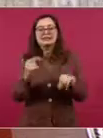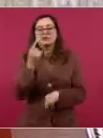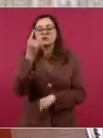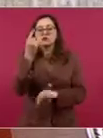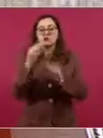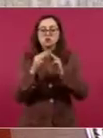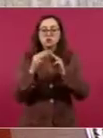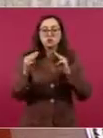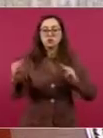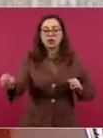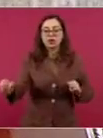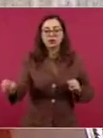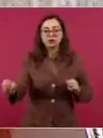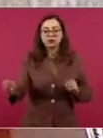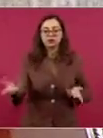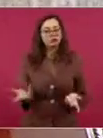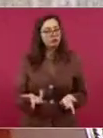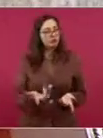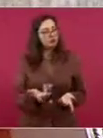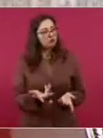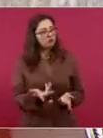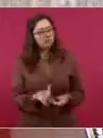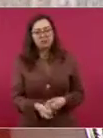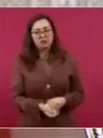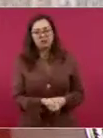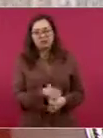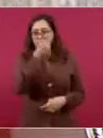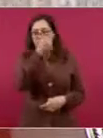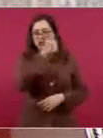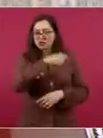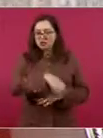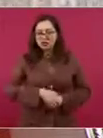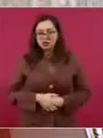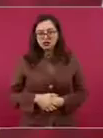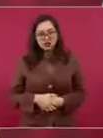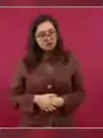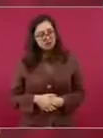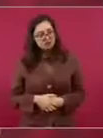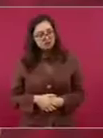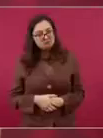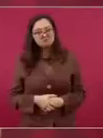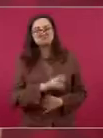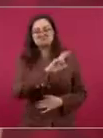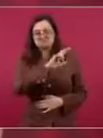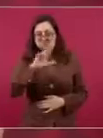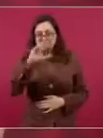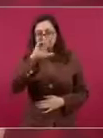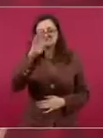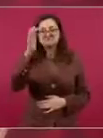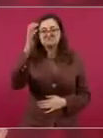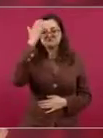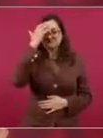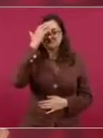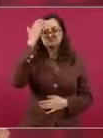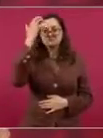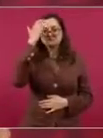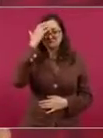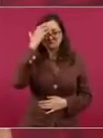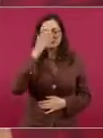Durante décadas todos mandaban a construir,